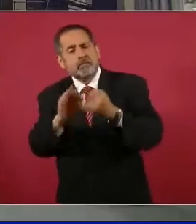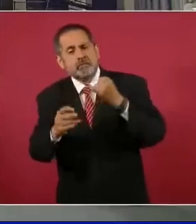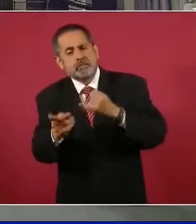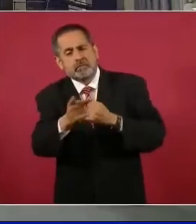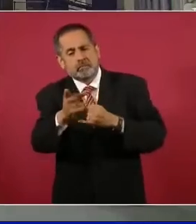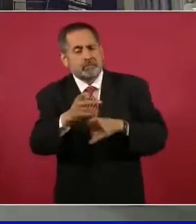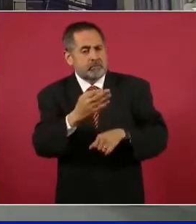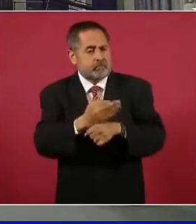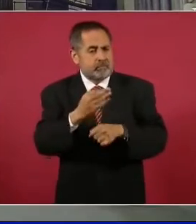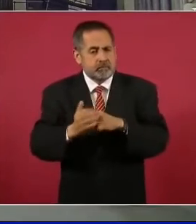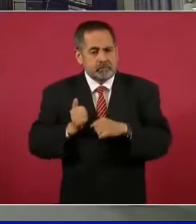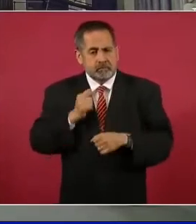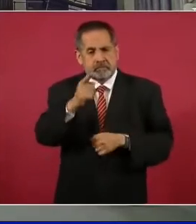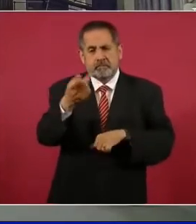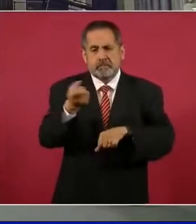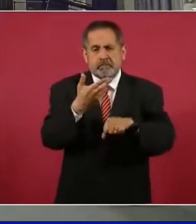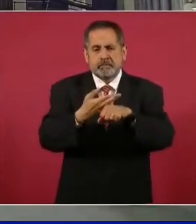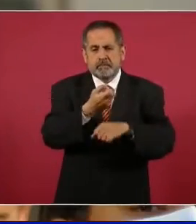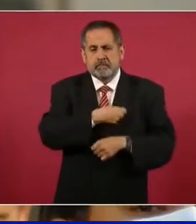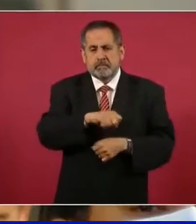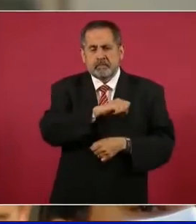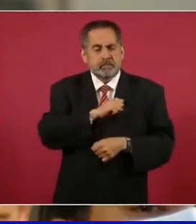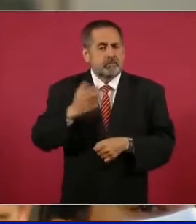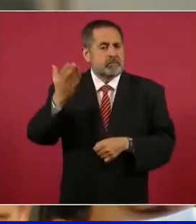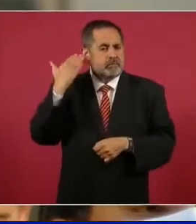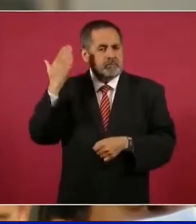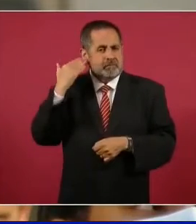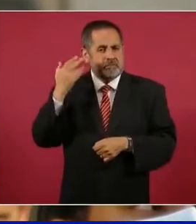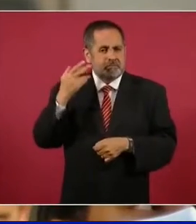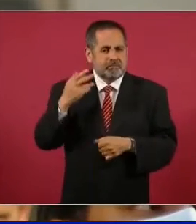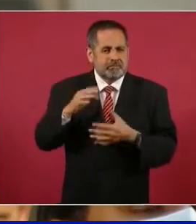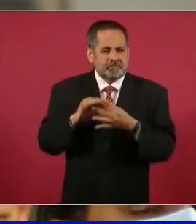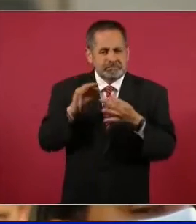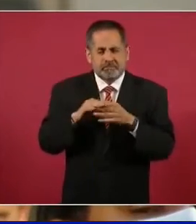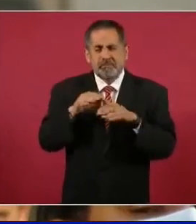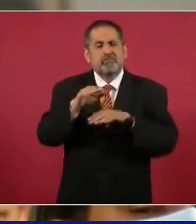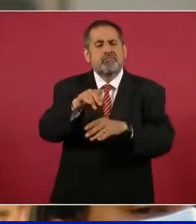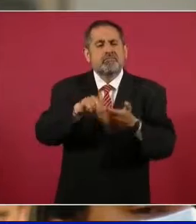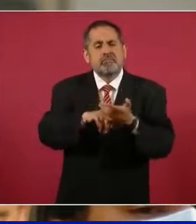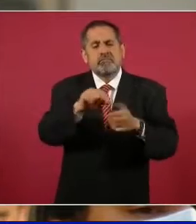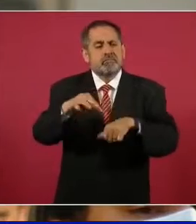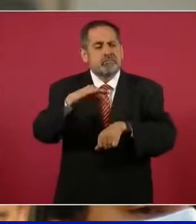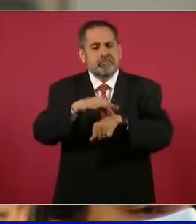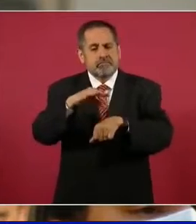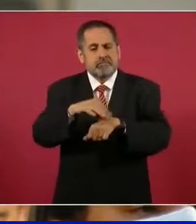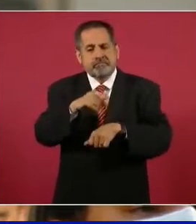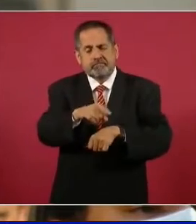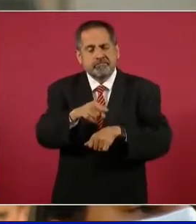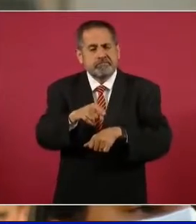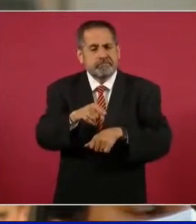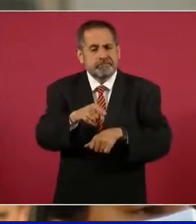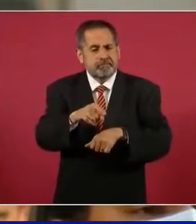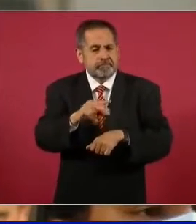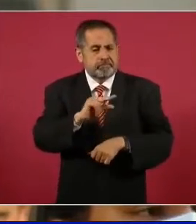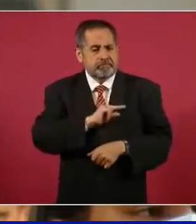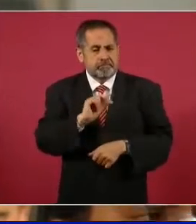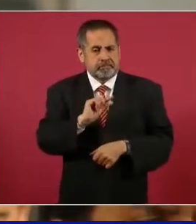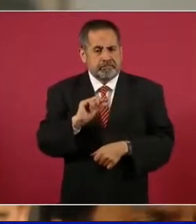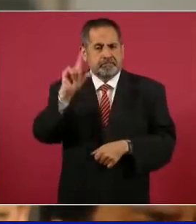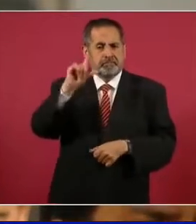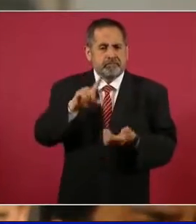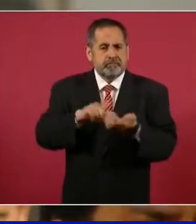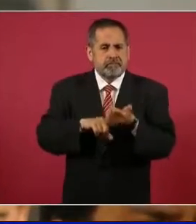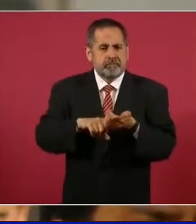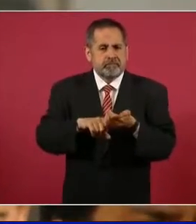Ahorita, aprovechando que está el secretario de Salud, había comentado ya hace unos meses sobre los médicos que tienen esta especialidad de